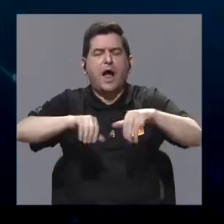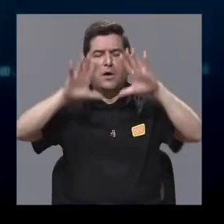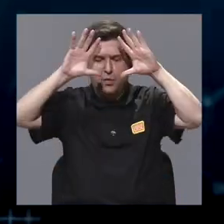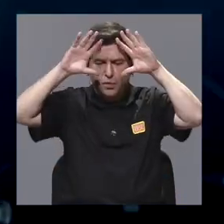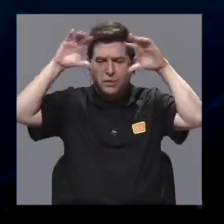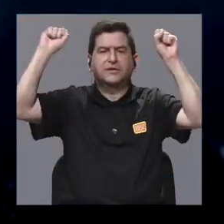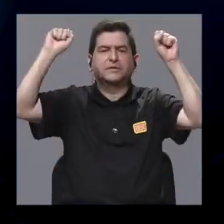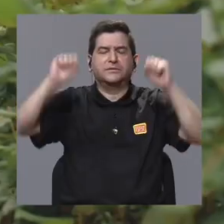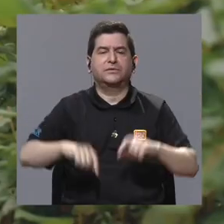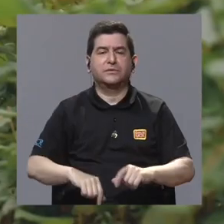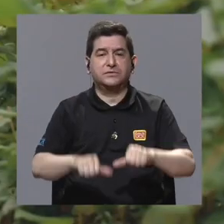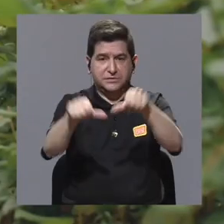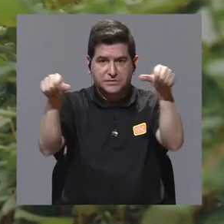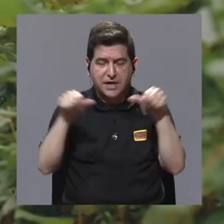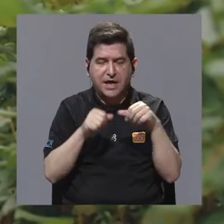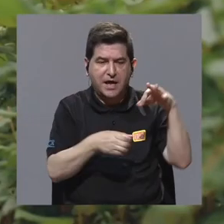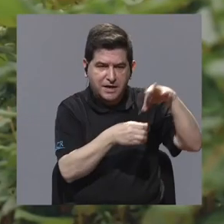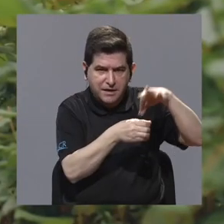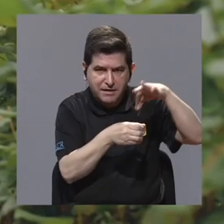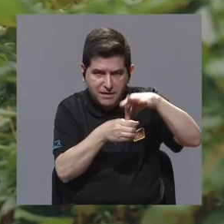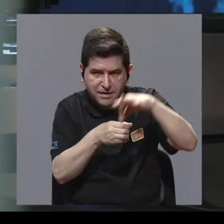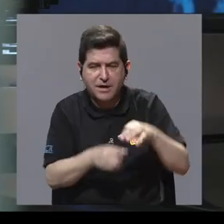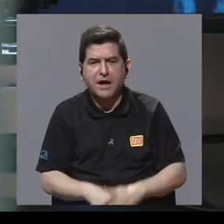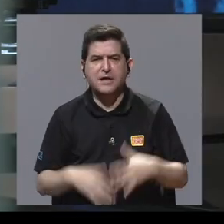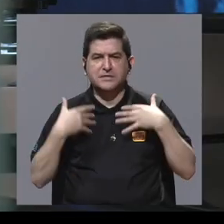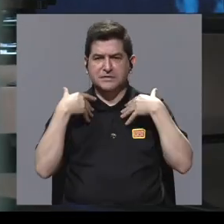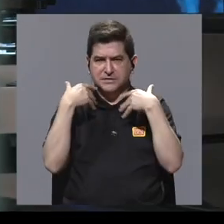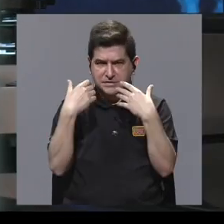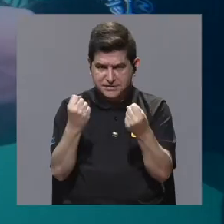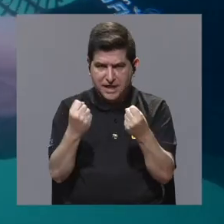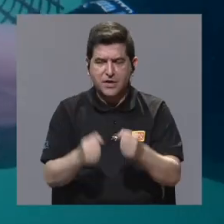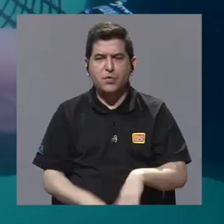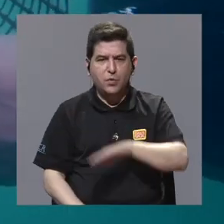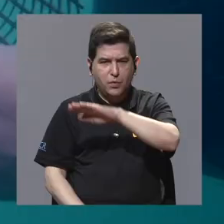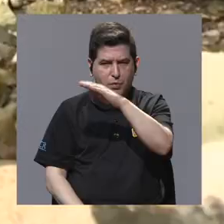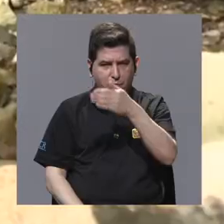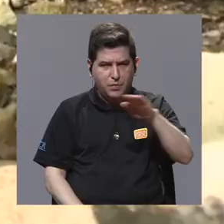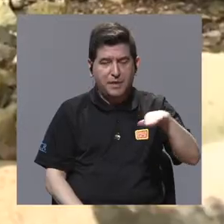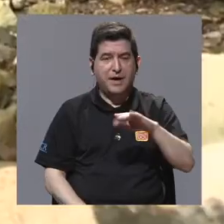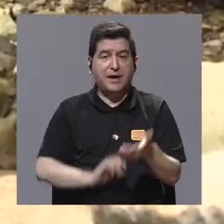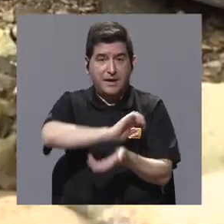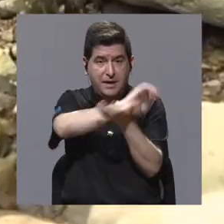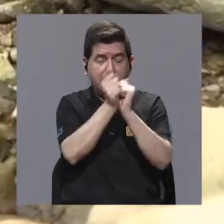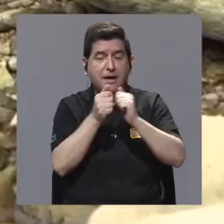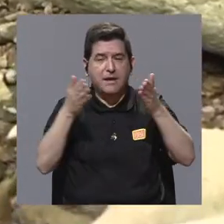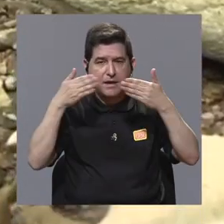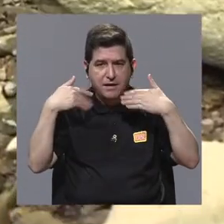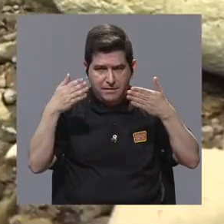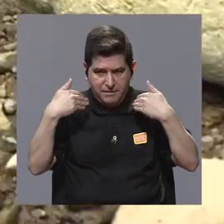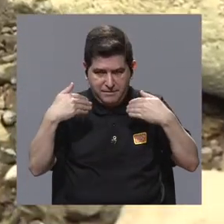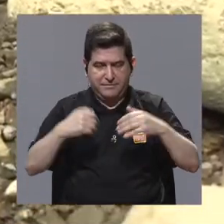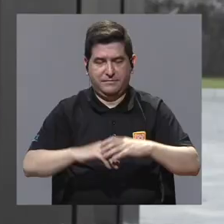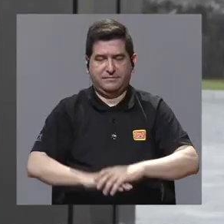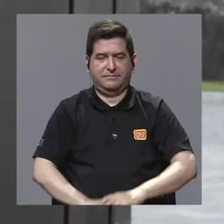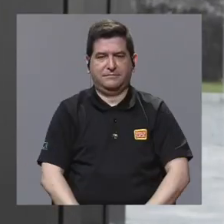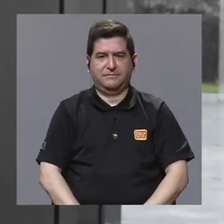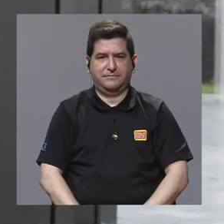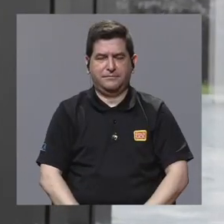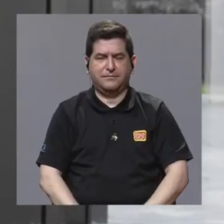acuerdos diplomáticos en los ámbitos agropecuarios, de salud, marinos y de cambio climático, entre otros.